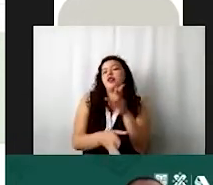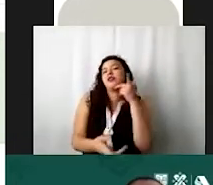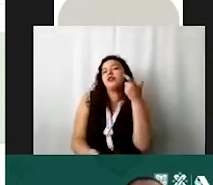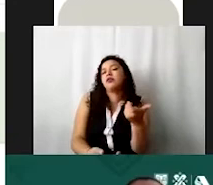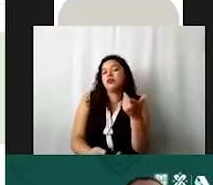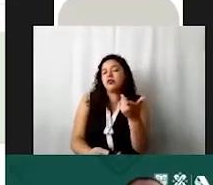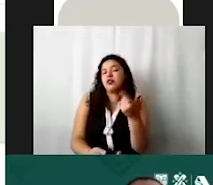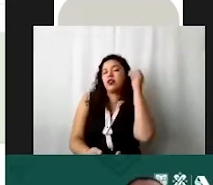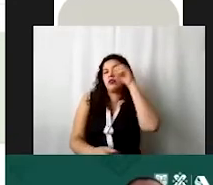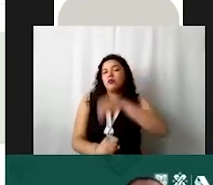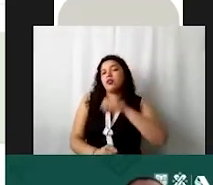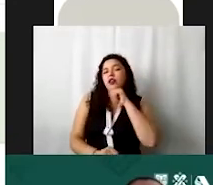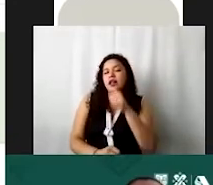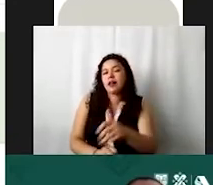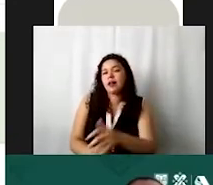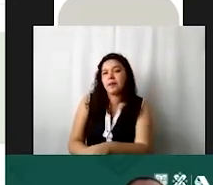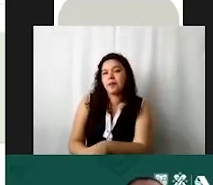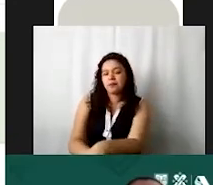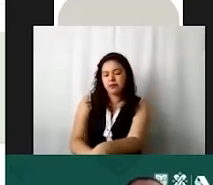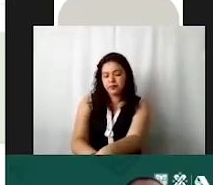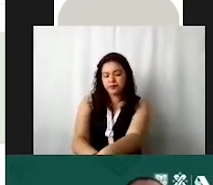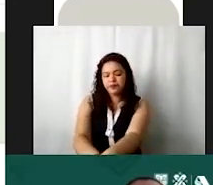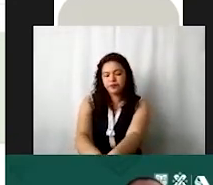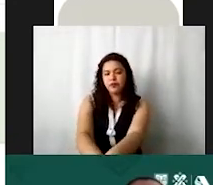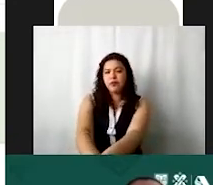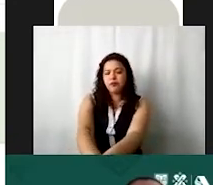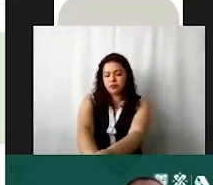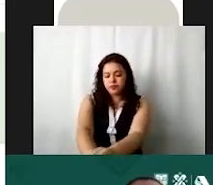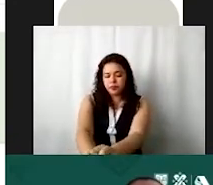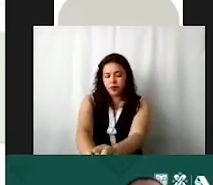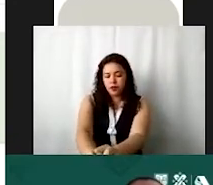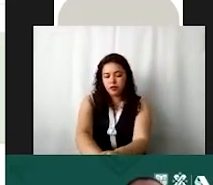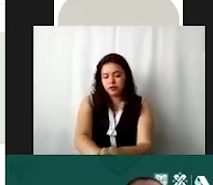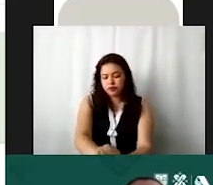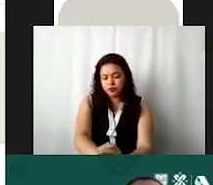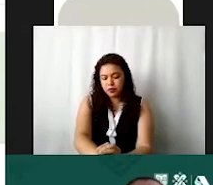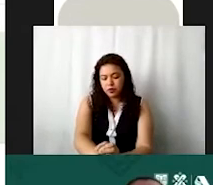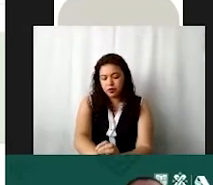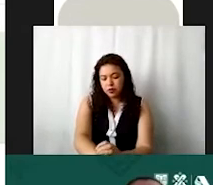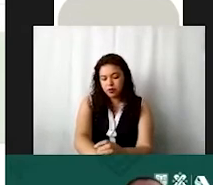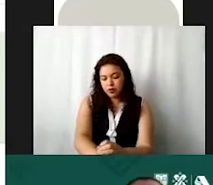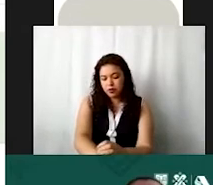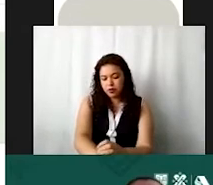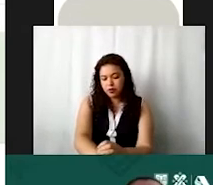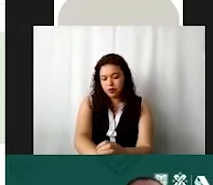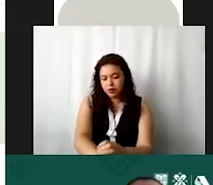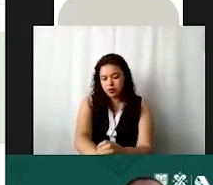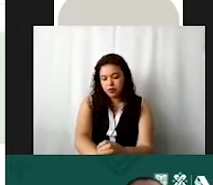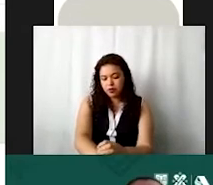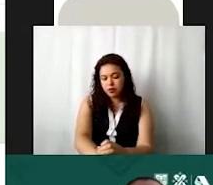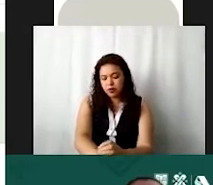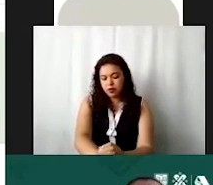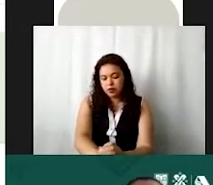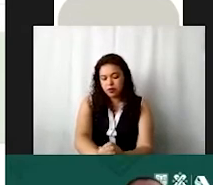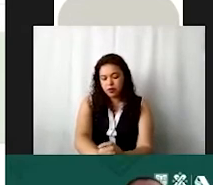no lo incluyeron vamos a suponer que estiman un ingreso de 10